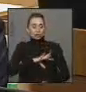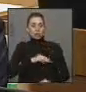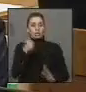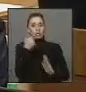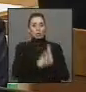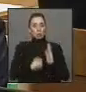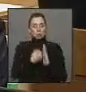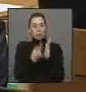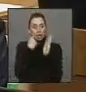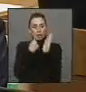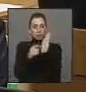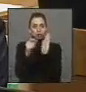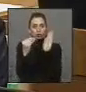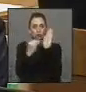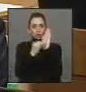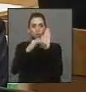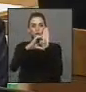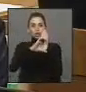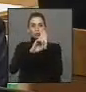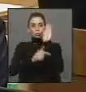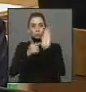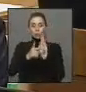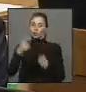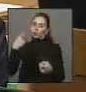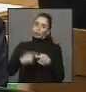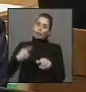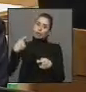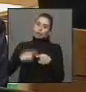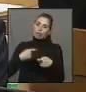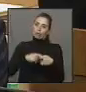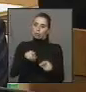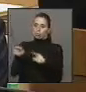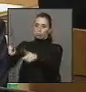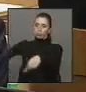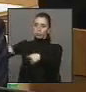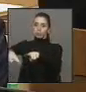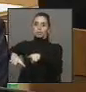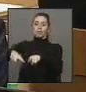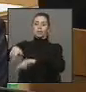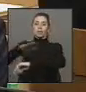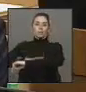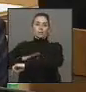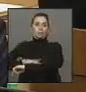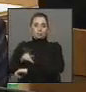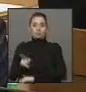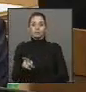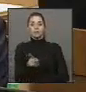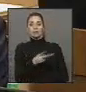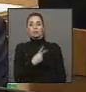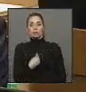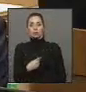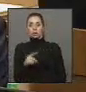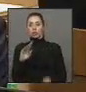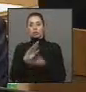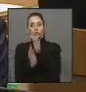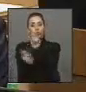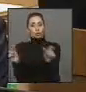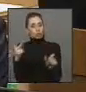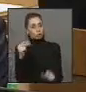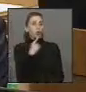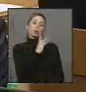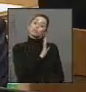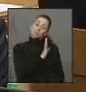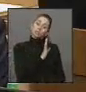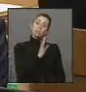largo año, por tener un reconocimiento constitucional que se nos ha negado en la vereda del frente, quienes hemos estado, no todos, pero sí en